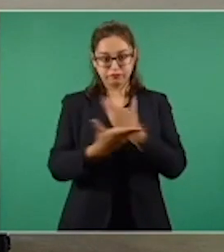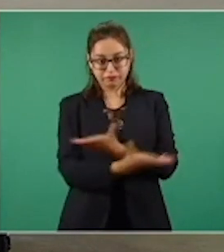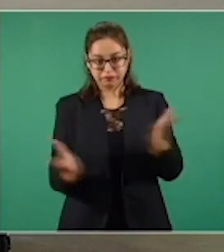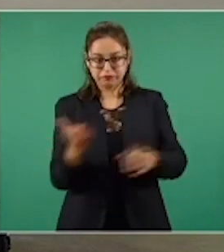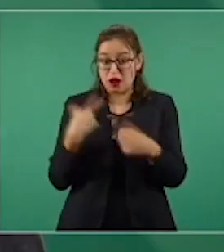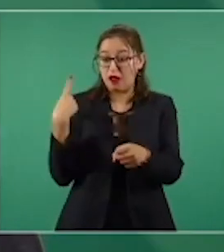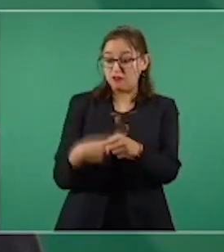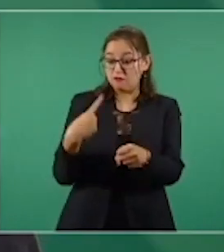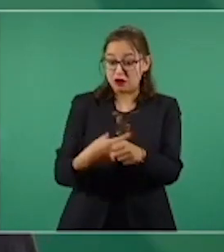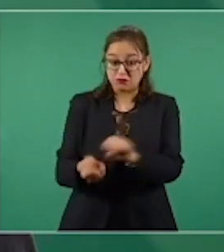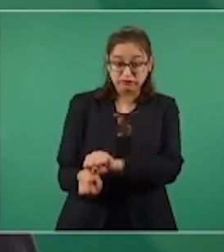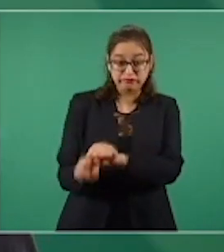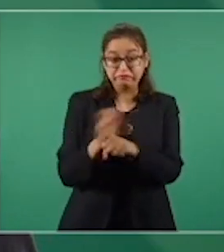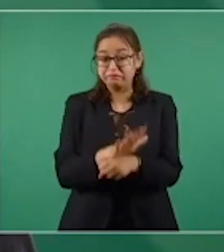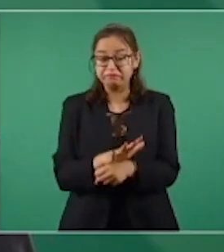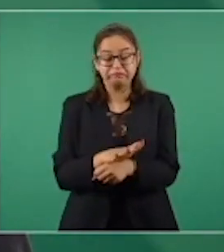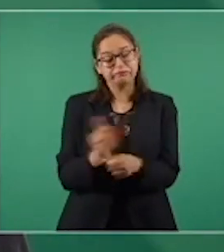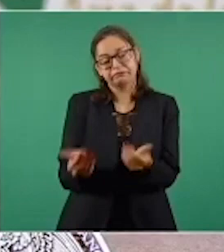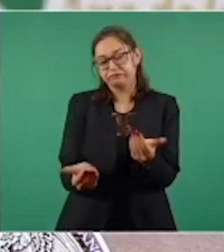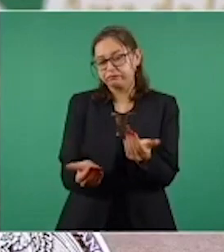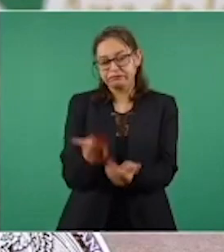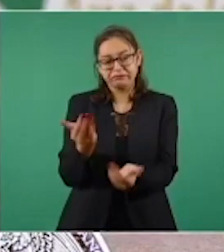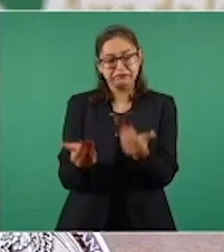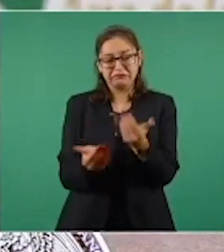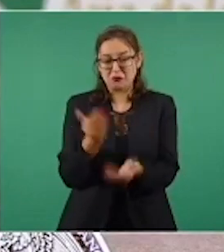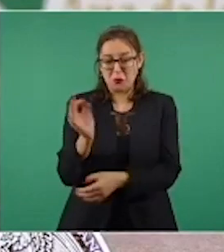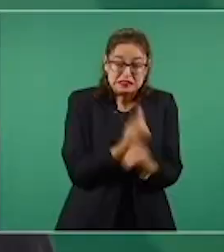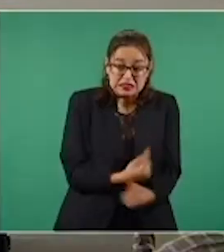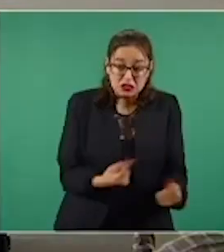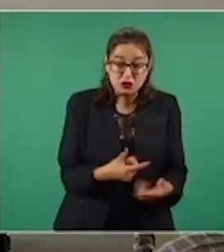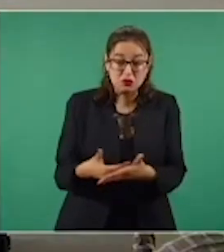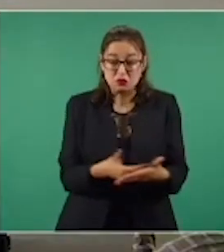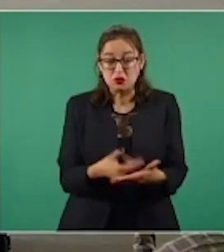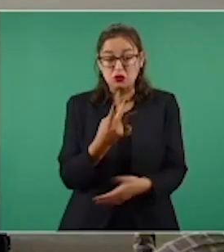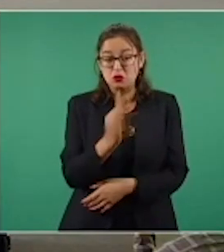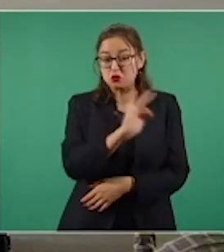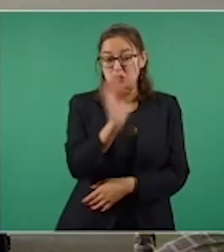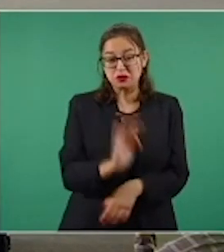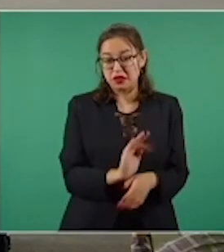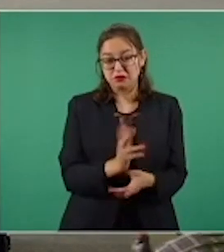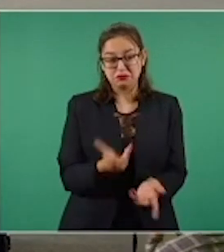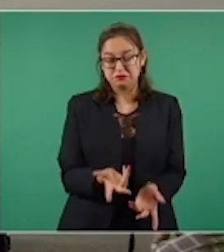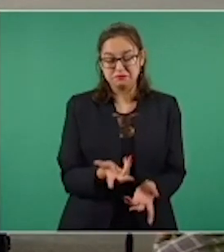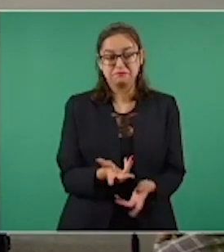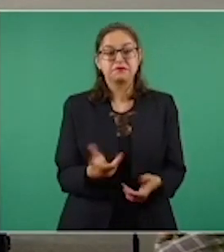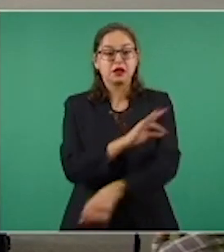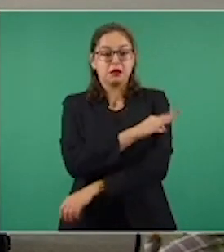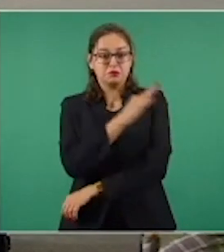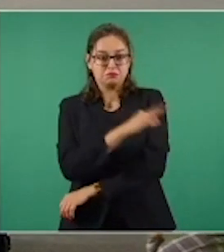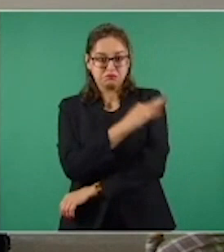vacunar a toda la población adulta mexicana con al menos una dosis. En la vacunación seguimos exitosamente